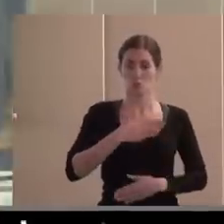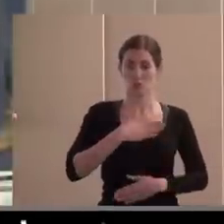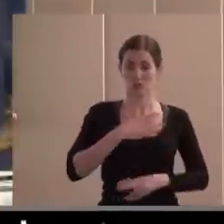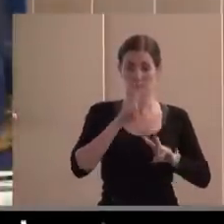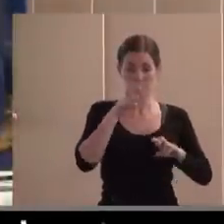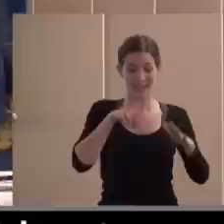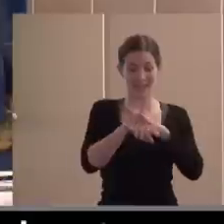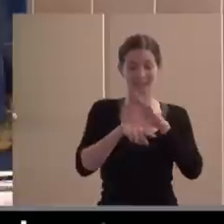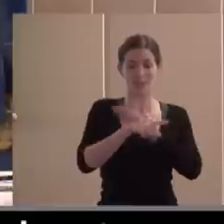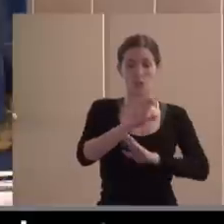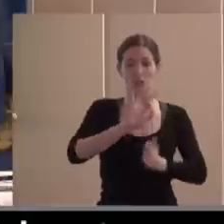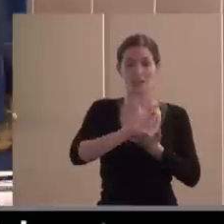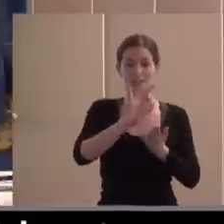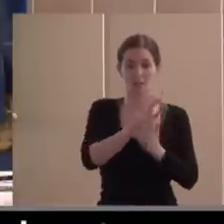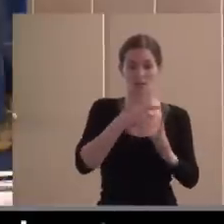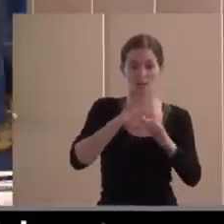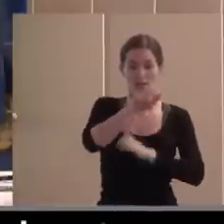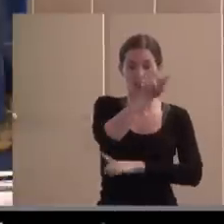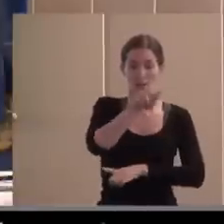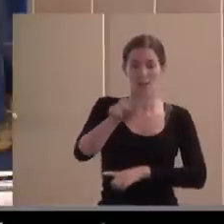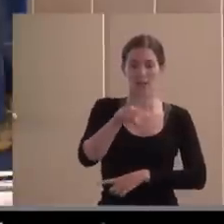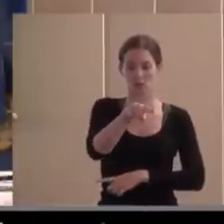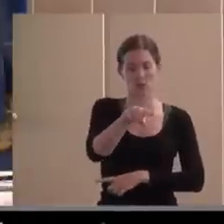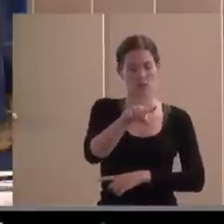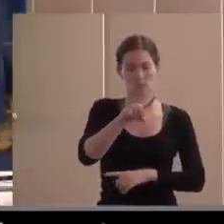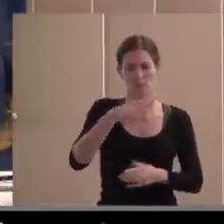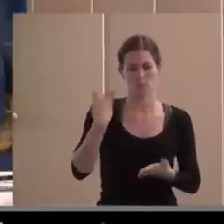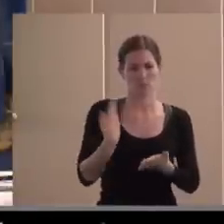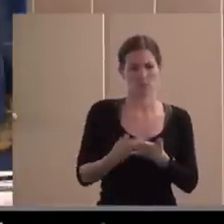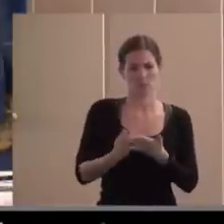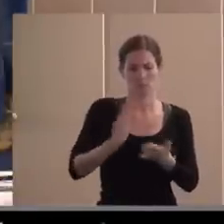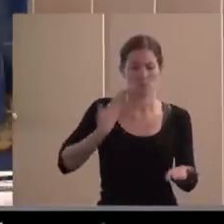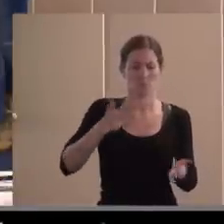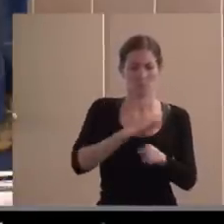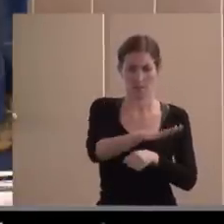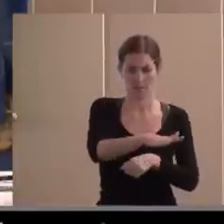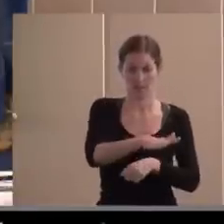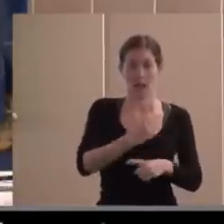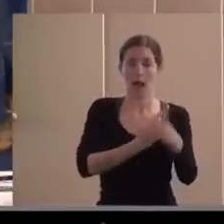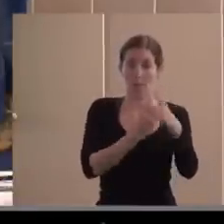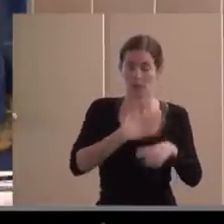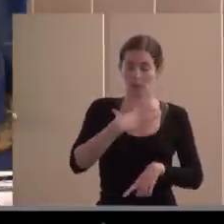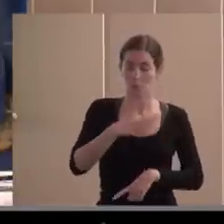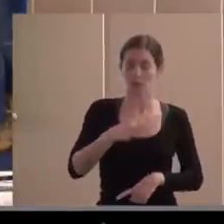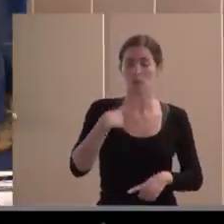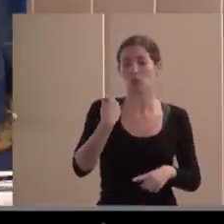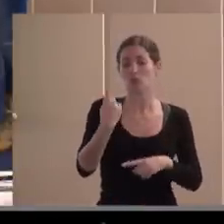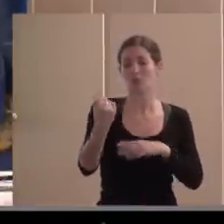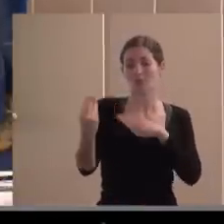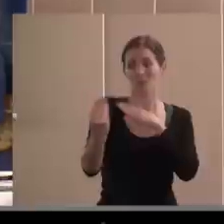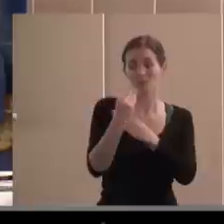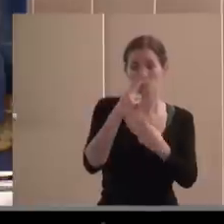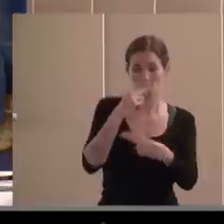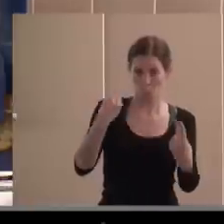las personas, derivados a veces en servicios públicos o conectados con financiación pública, las más de las veces, y que